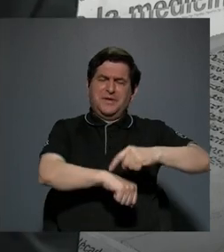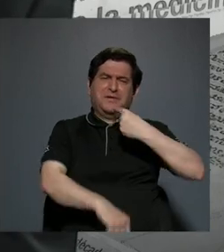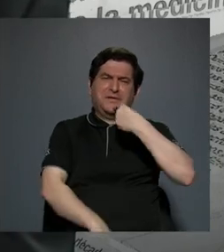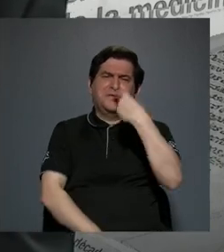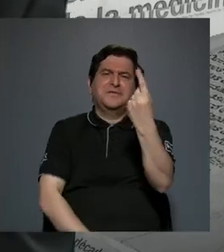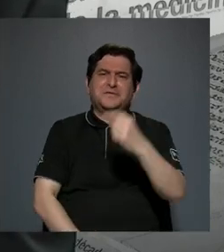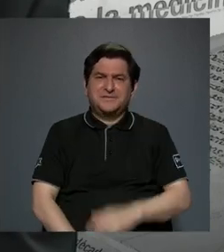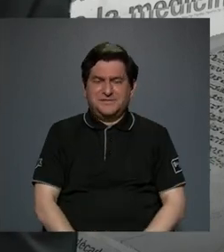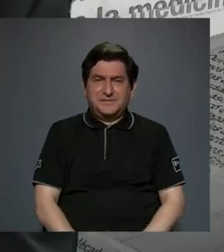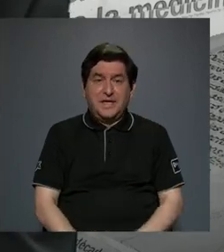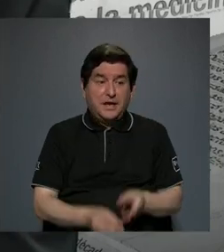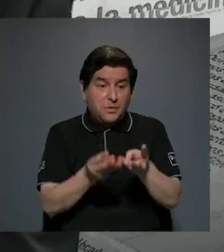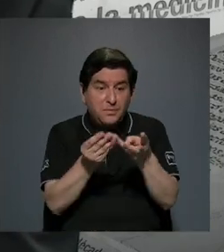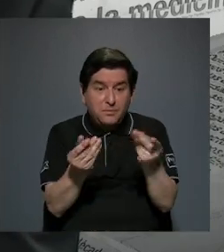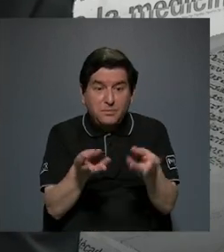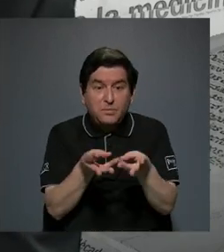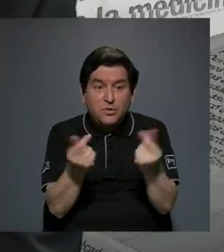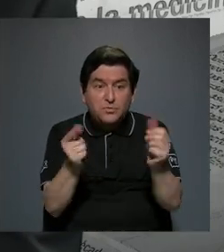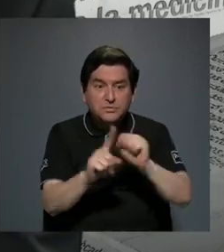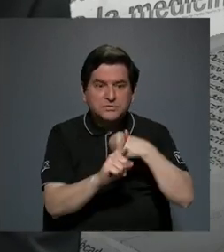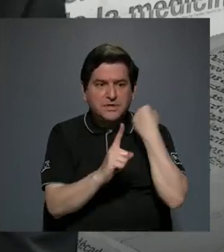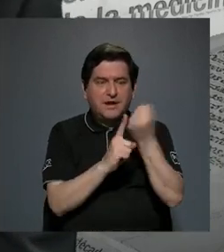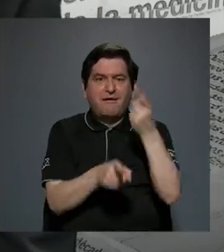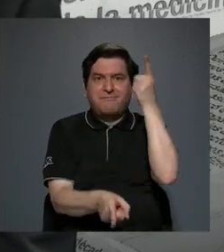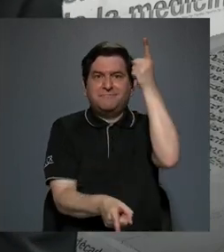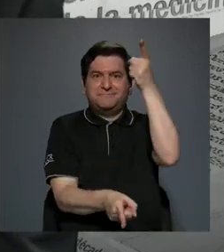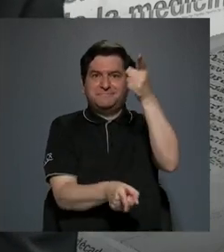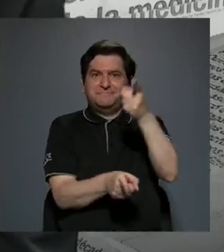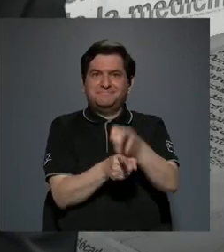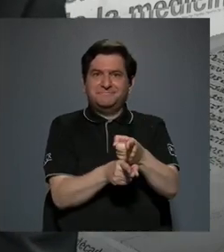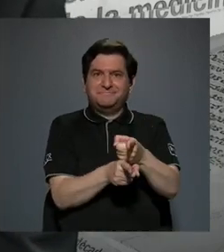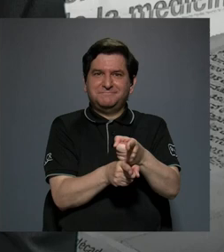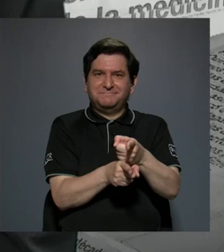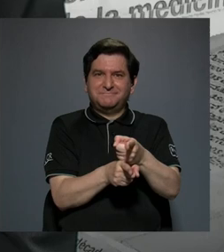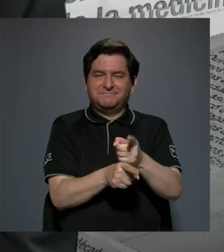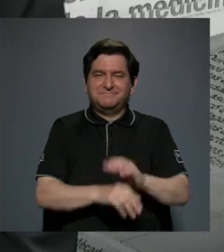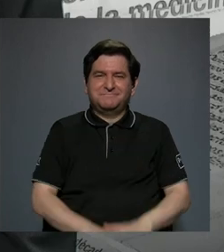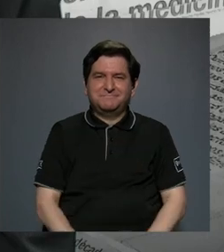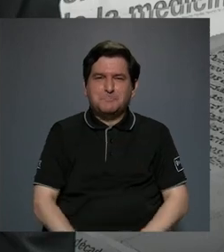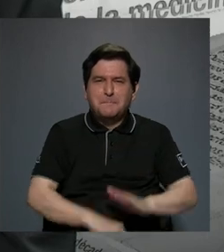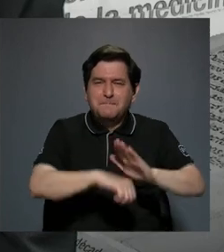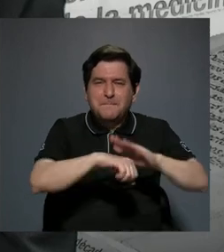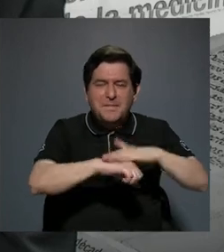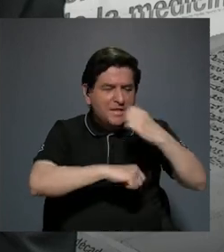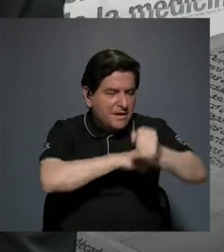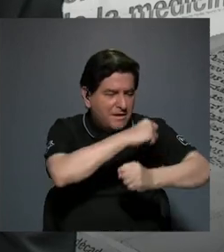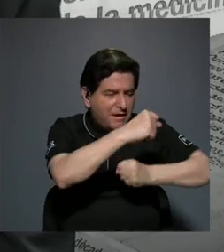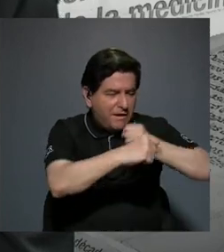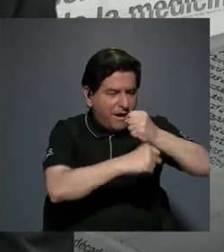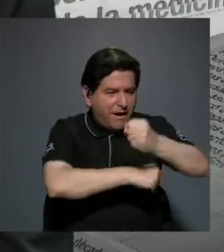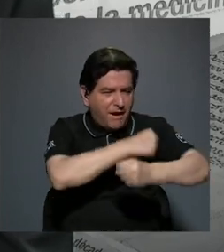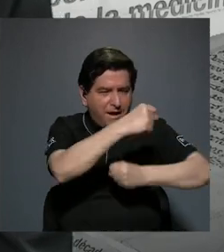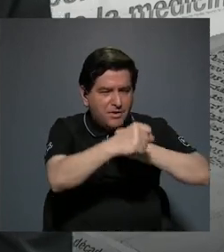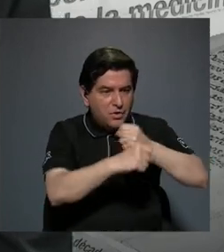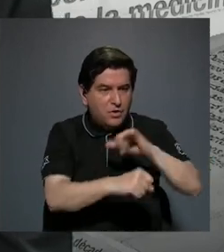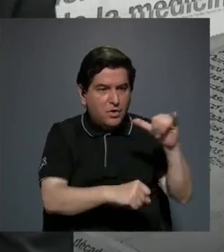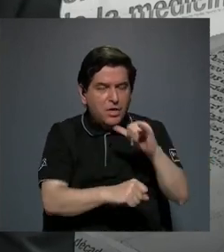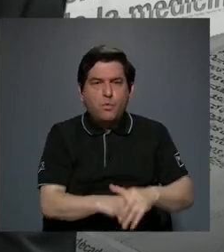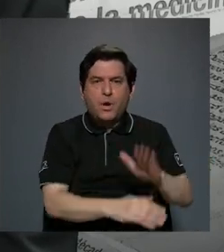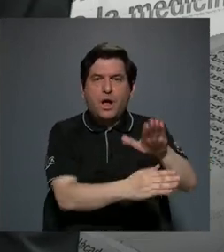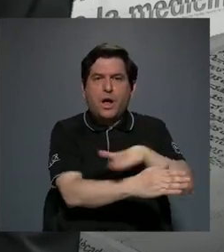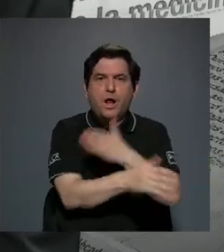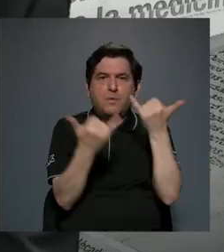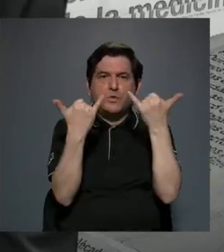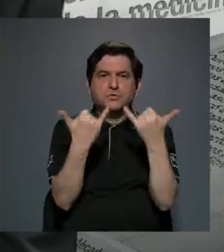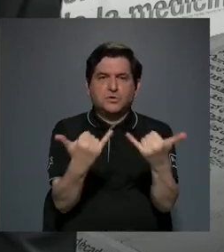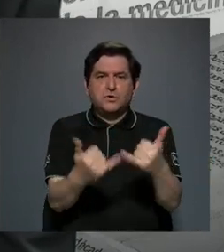produjo las condiciones idóneas para que con los años tuviésemos también músicos